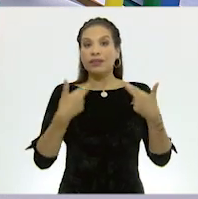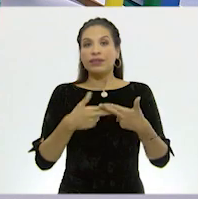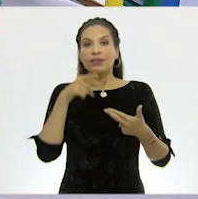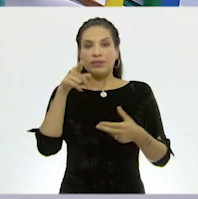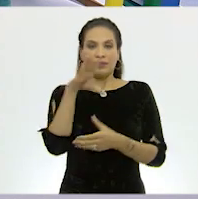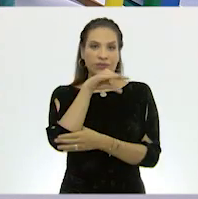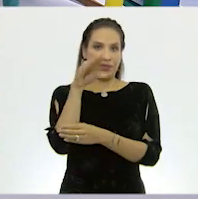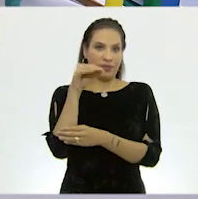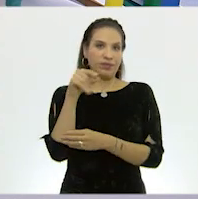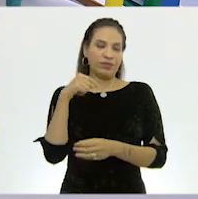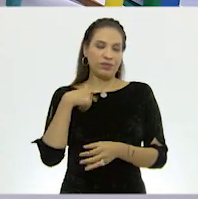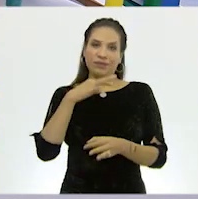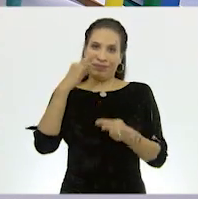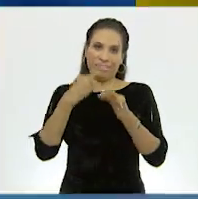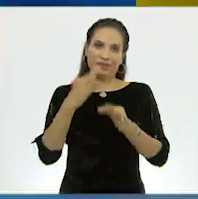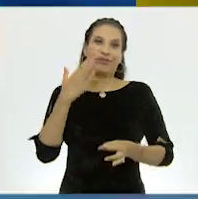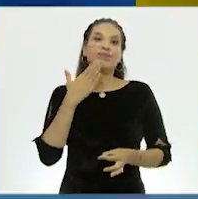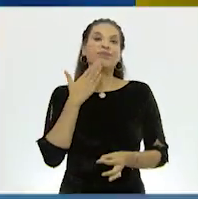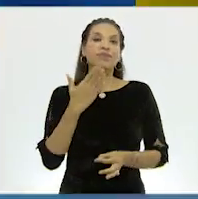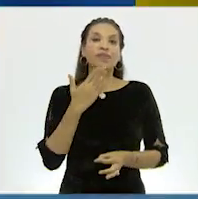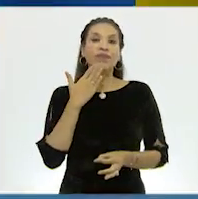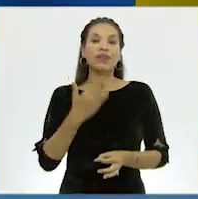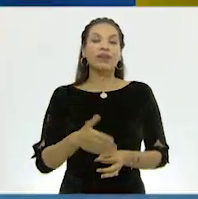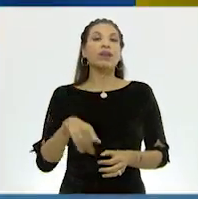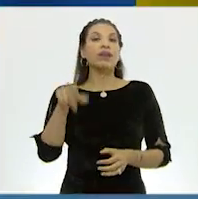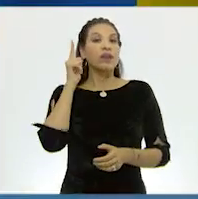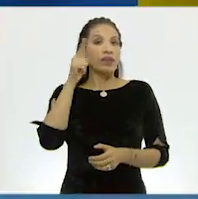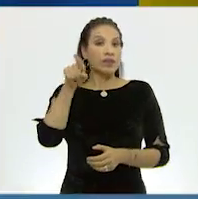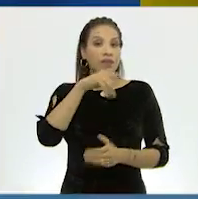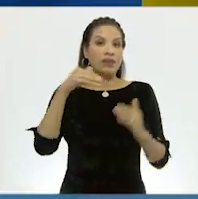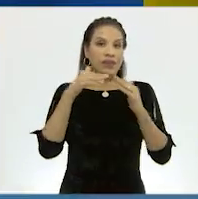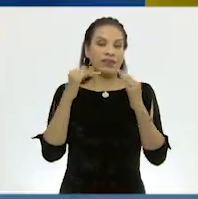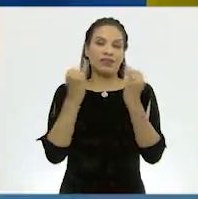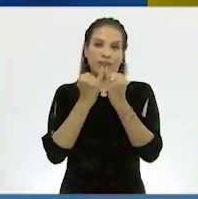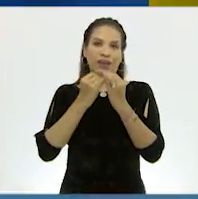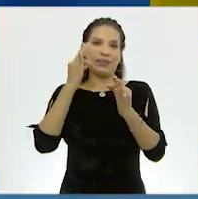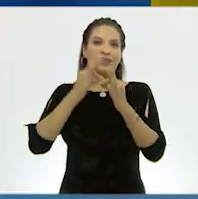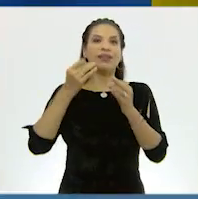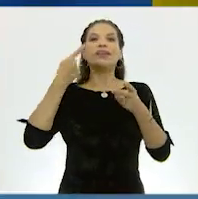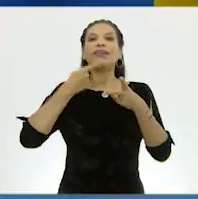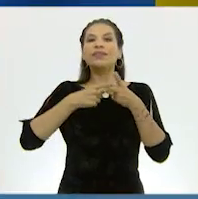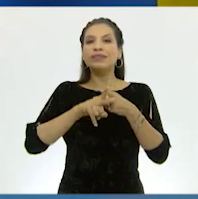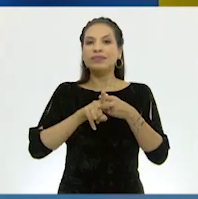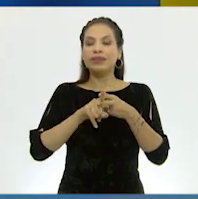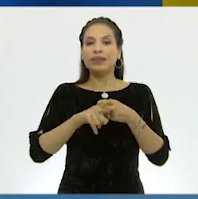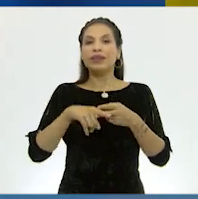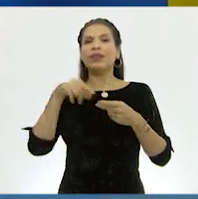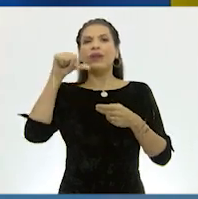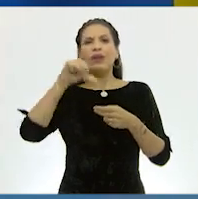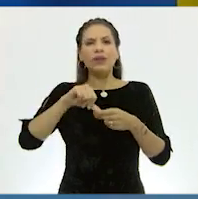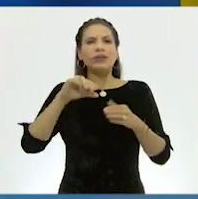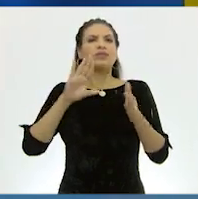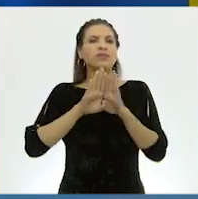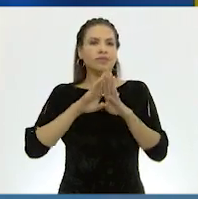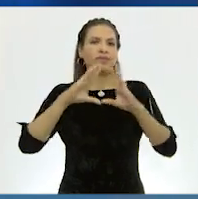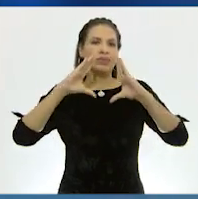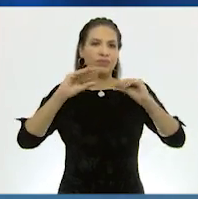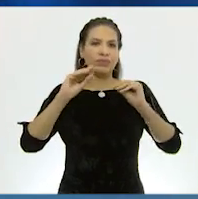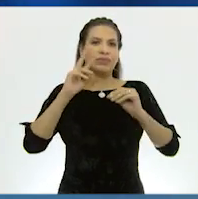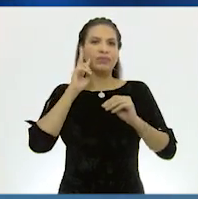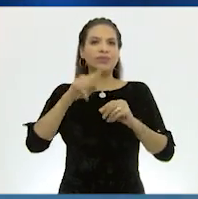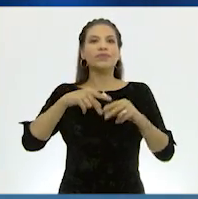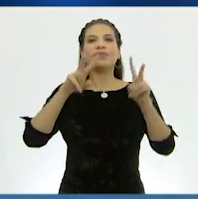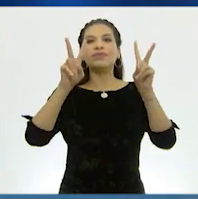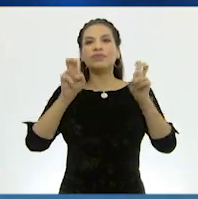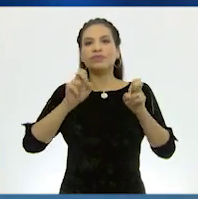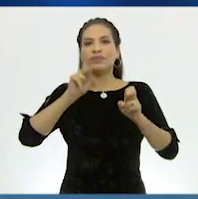Ton y yo estamos listos. Muy bien, y espero que también ustedes en casa estén listos para comenzar. En esta sesión seguiremos revisando el